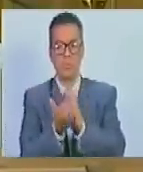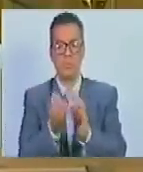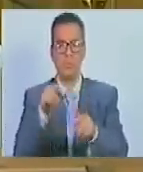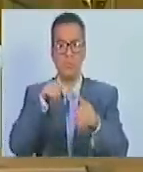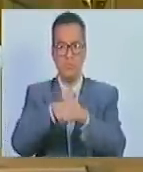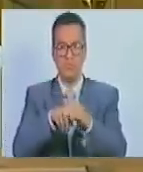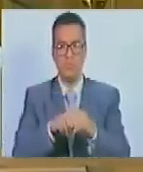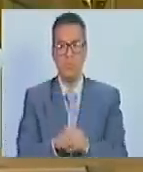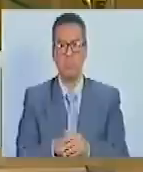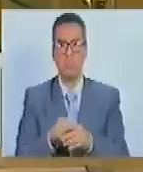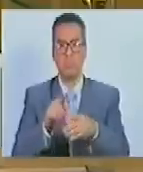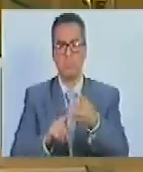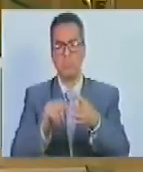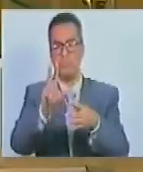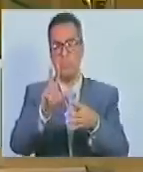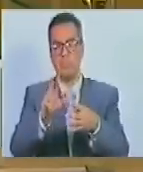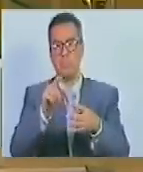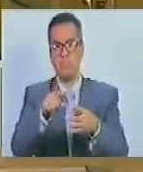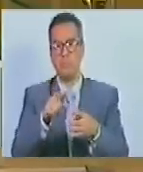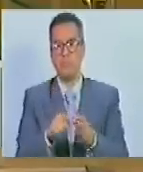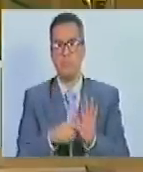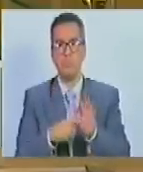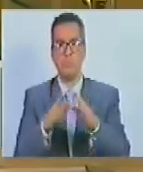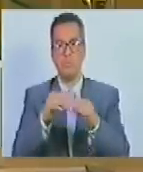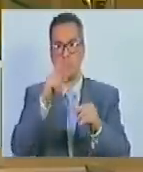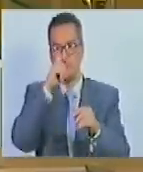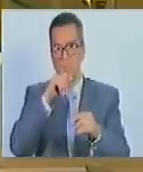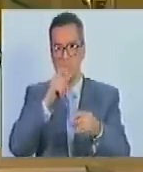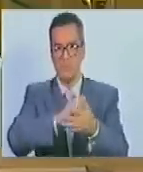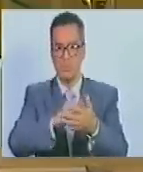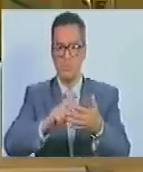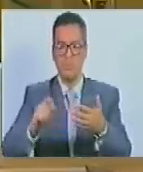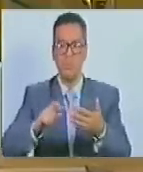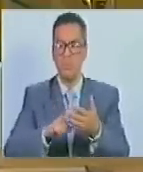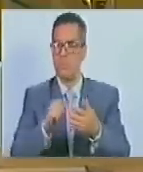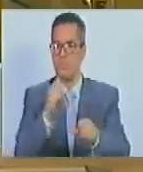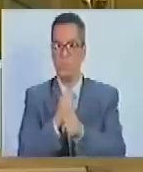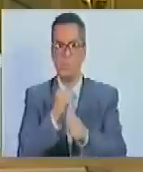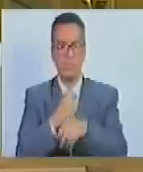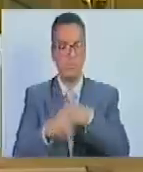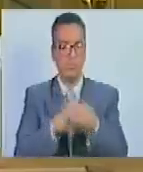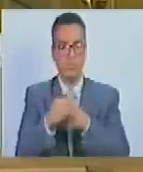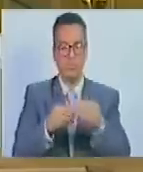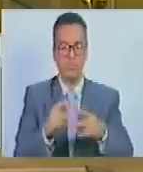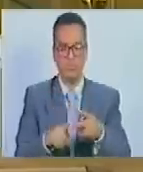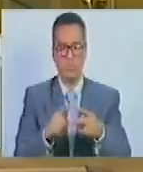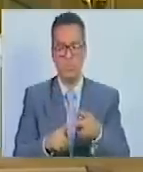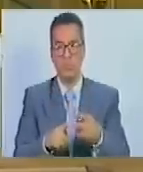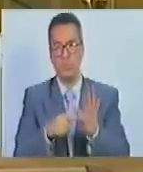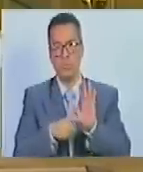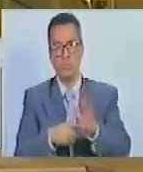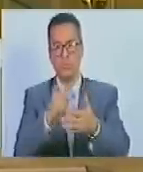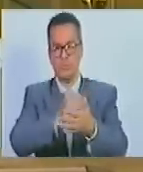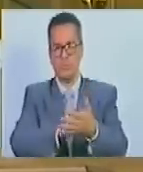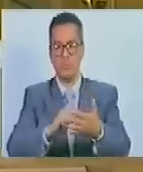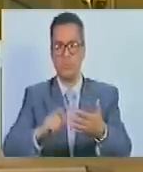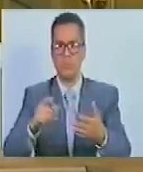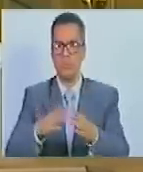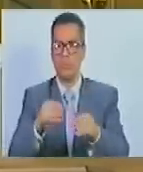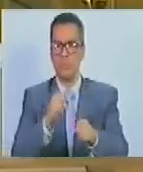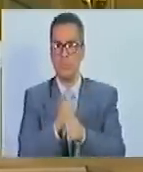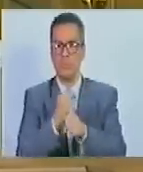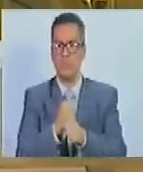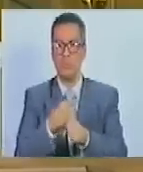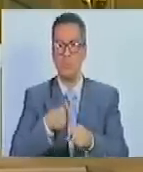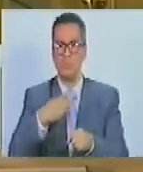incidencia. Tres. Rendir anualmente cuenta pública de sus actuaciones. Cuatro. Presentar informe de sus actuaciones